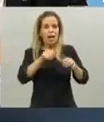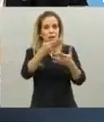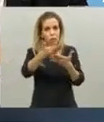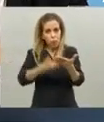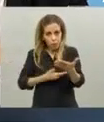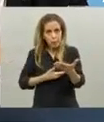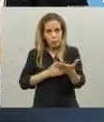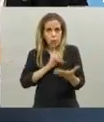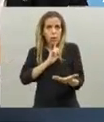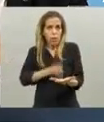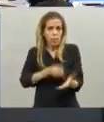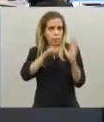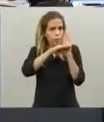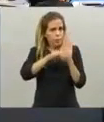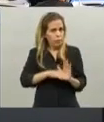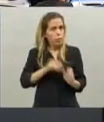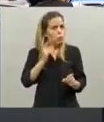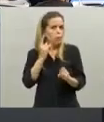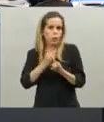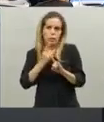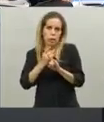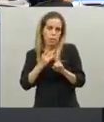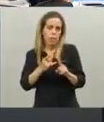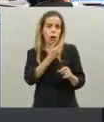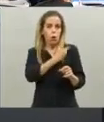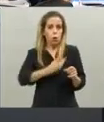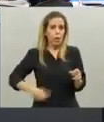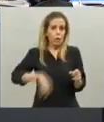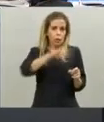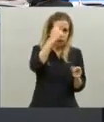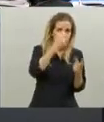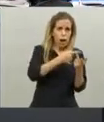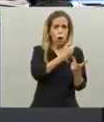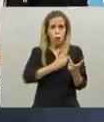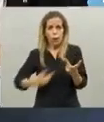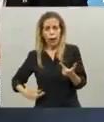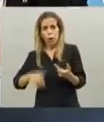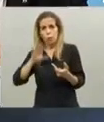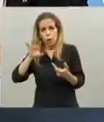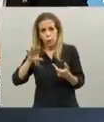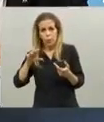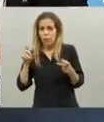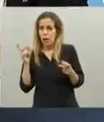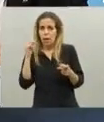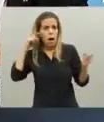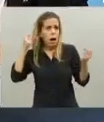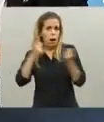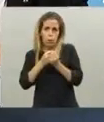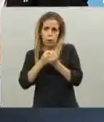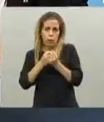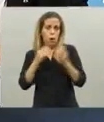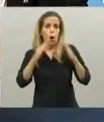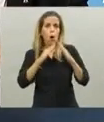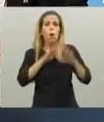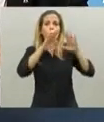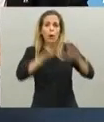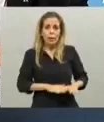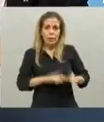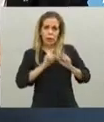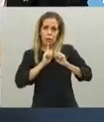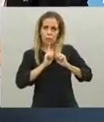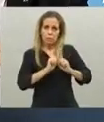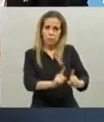siguientes decisiones, obviamente junto siempre con el Gobierno Nacional y la provincia. Primero, sigue la cuarentena, que eso ya lo dije. Segundo,